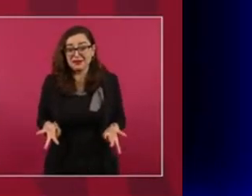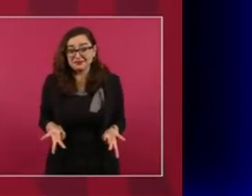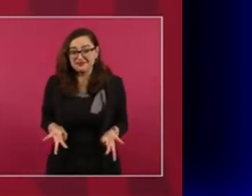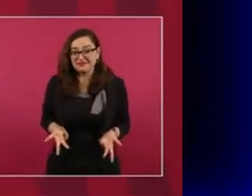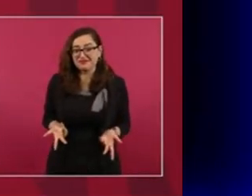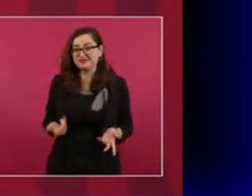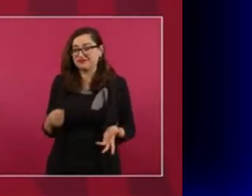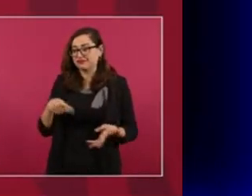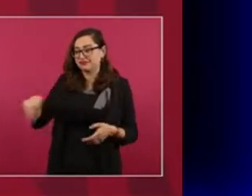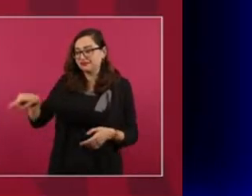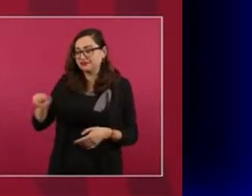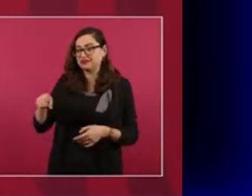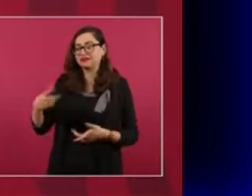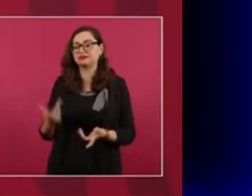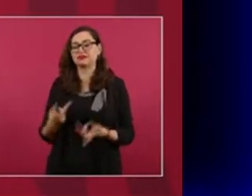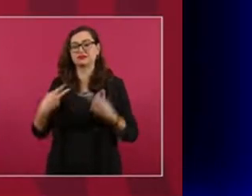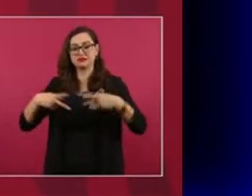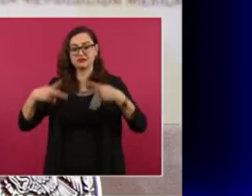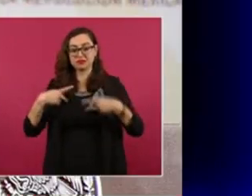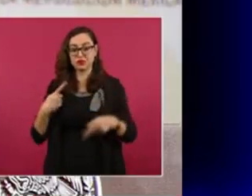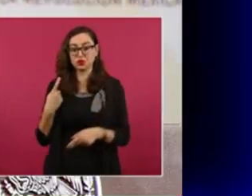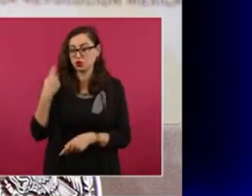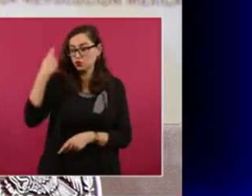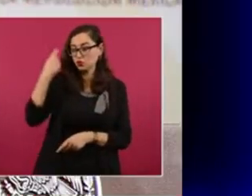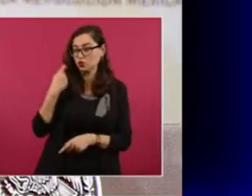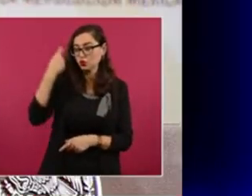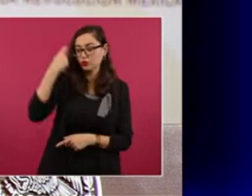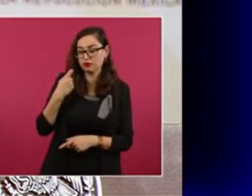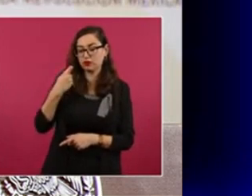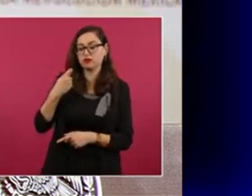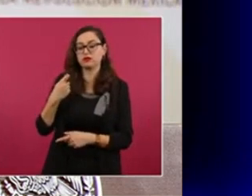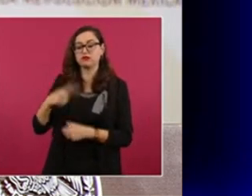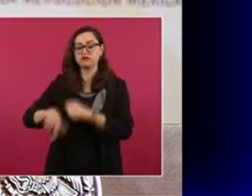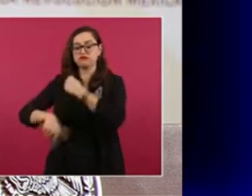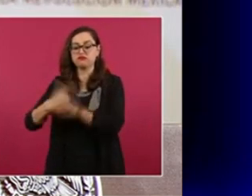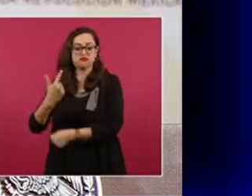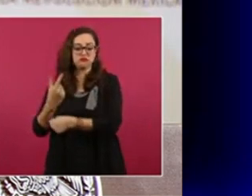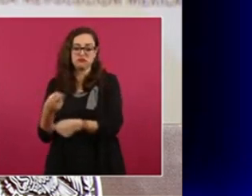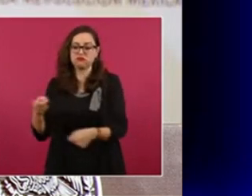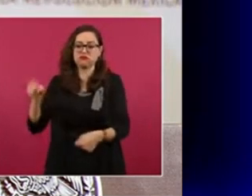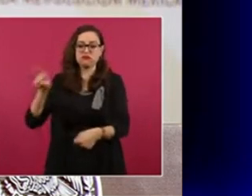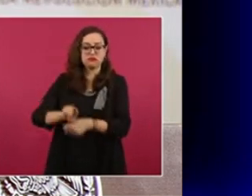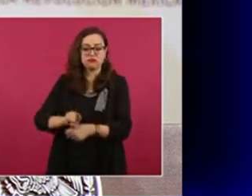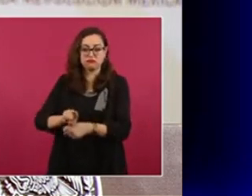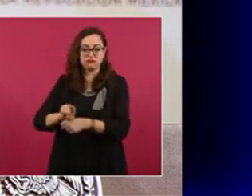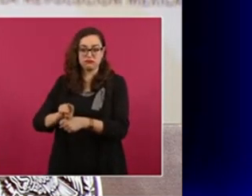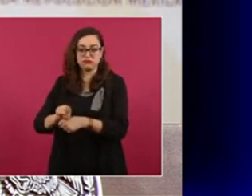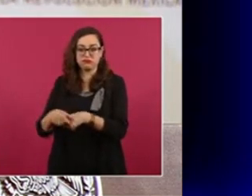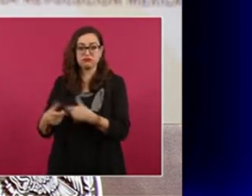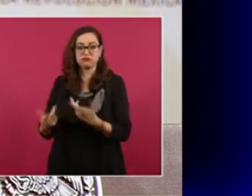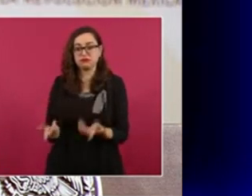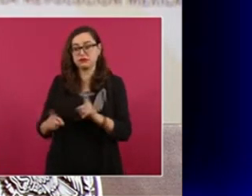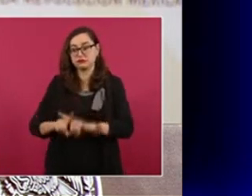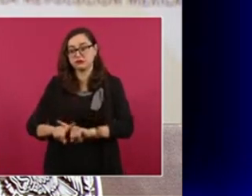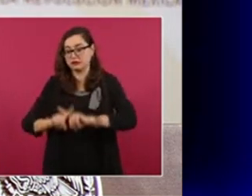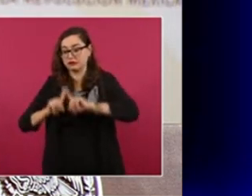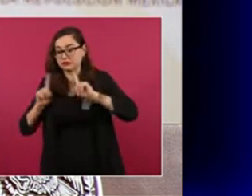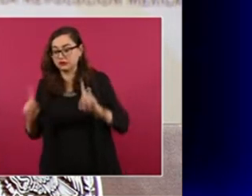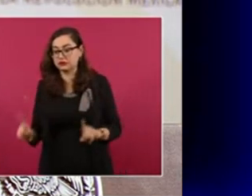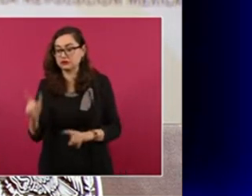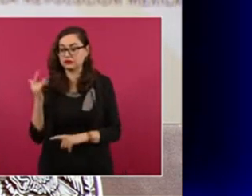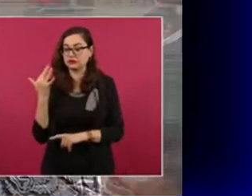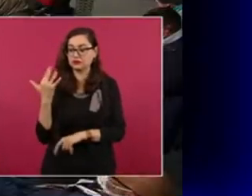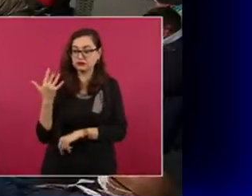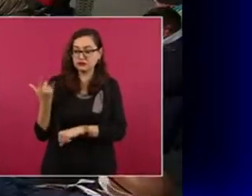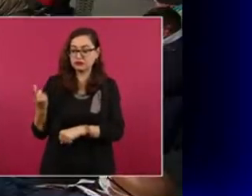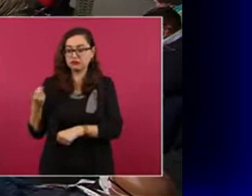12 días por cada año trabajado y no los 50 días por cada año trabajado, que era para los casos de liquidación, para una persona que se le liquidaba.